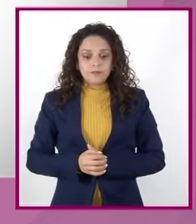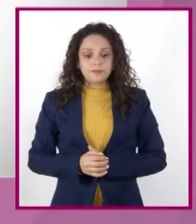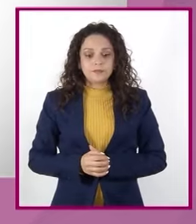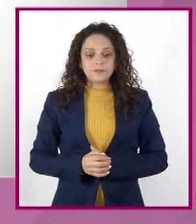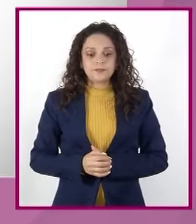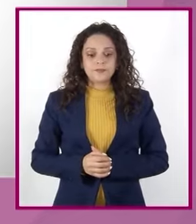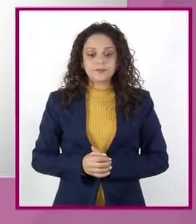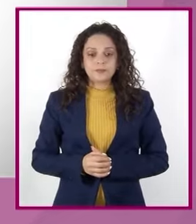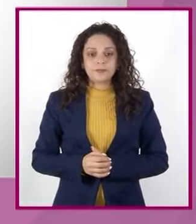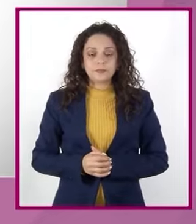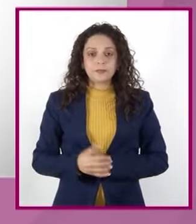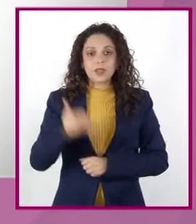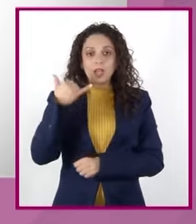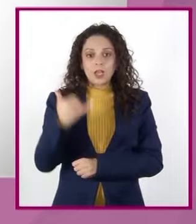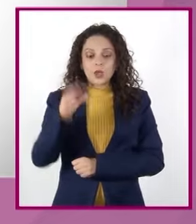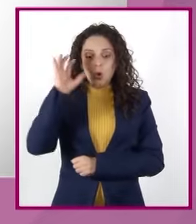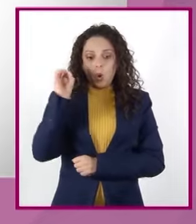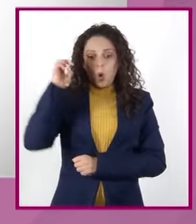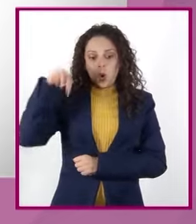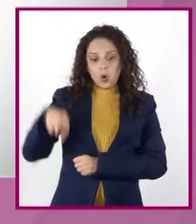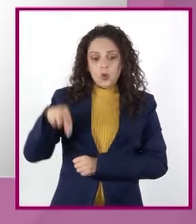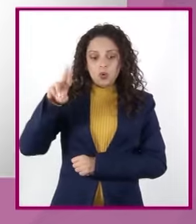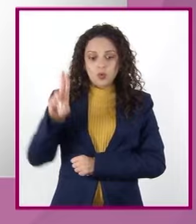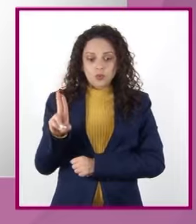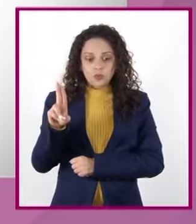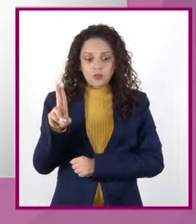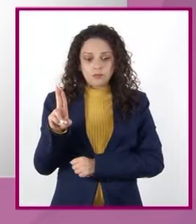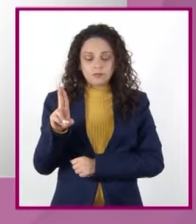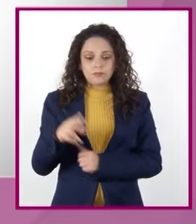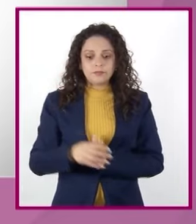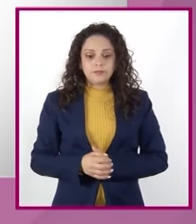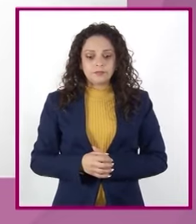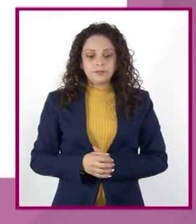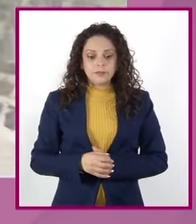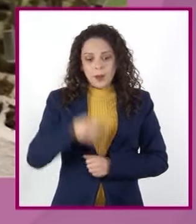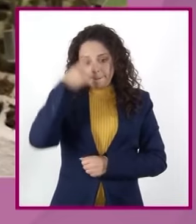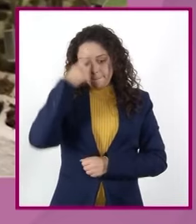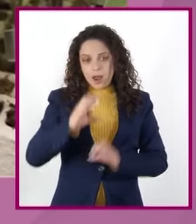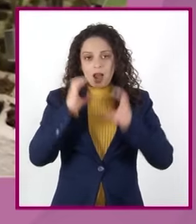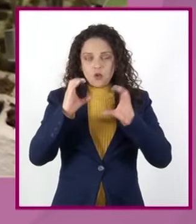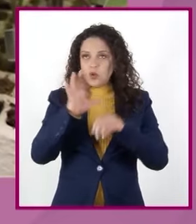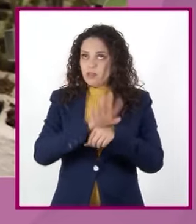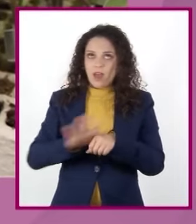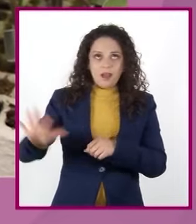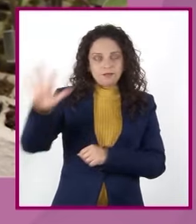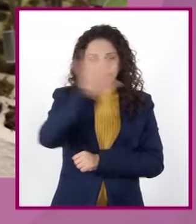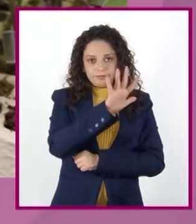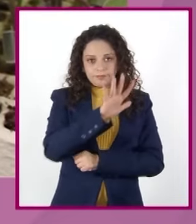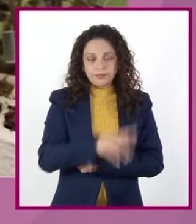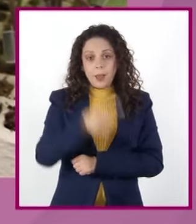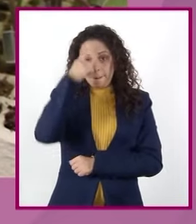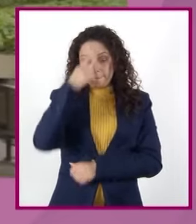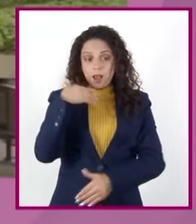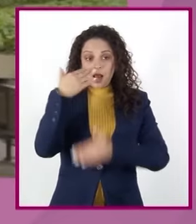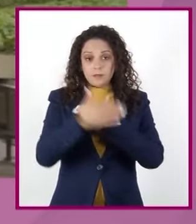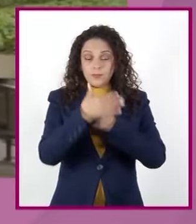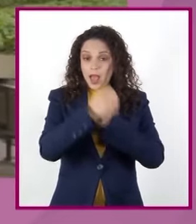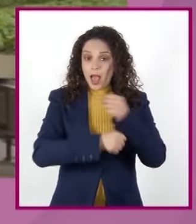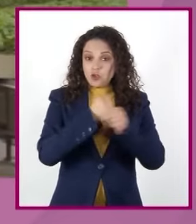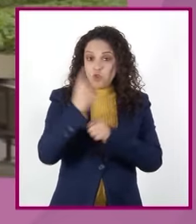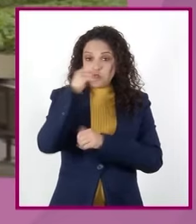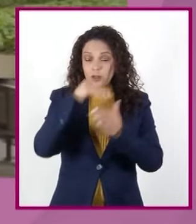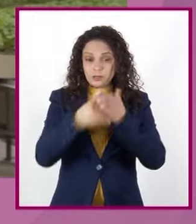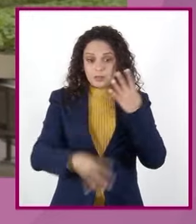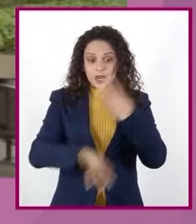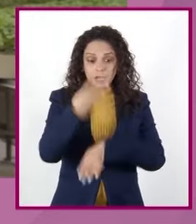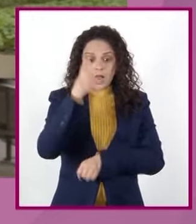Y la Organización de las Naciones Unidas para el Medio Ambiente Para 2014, con la participación